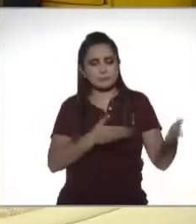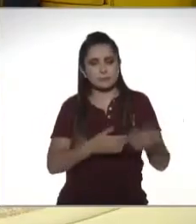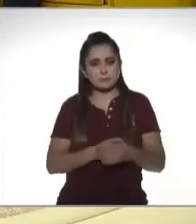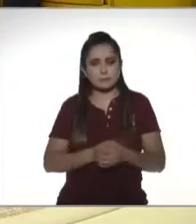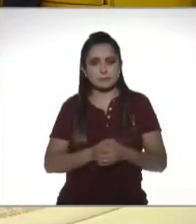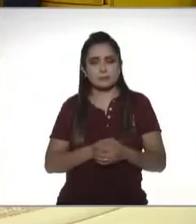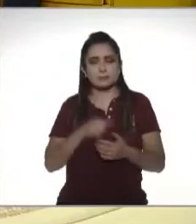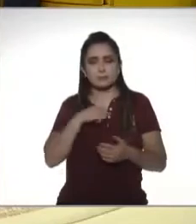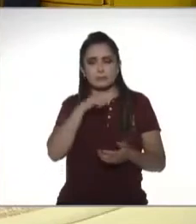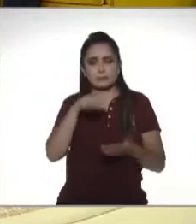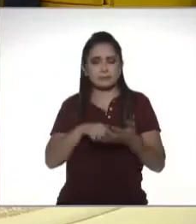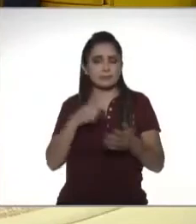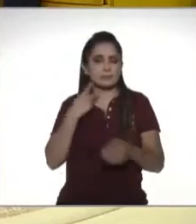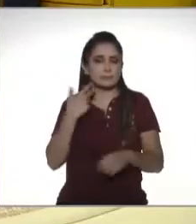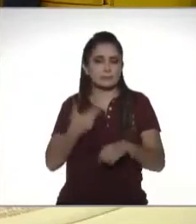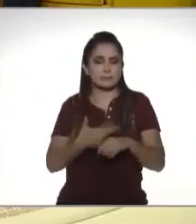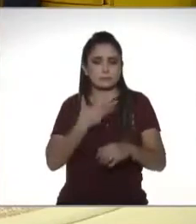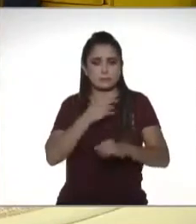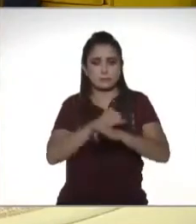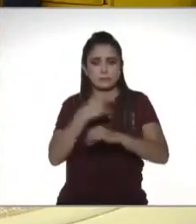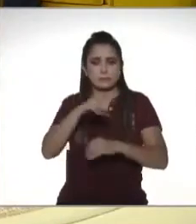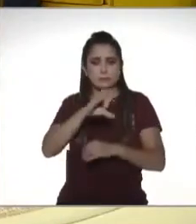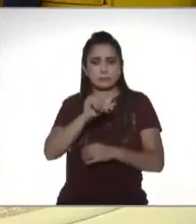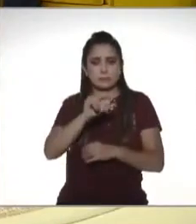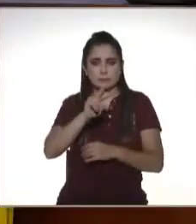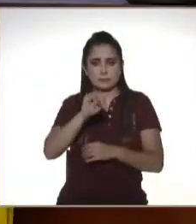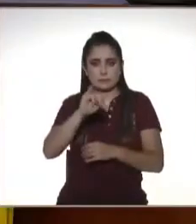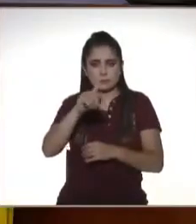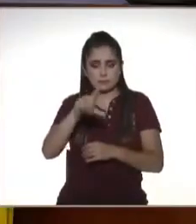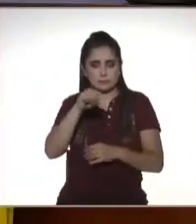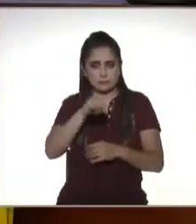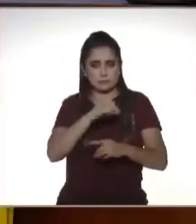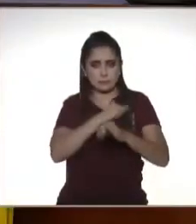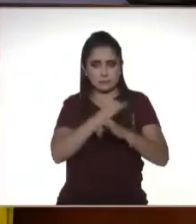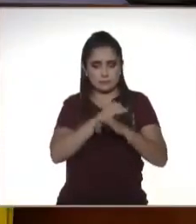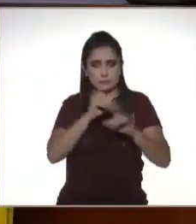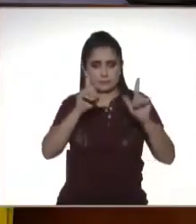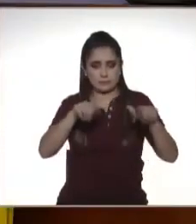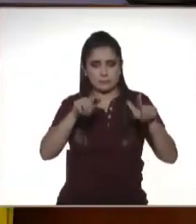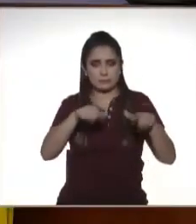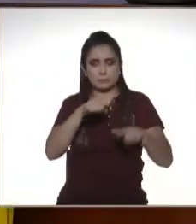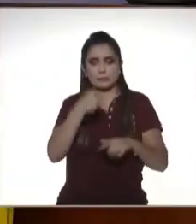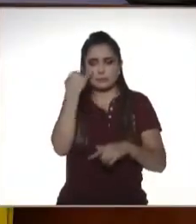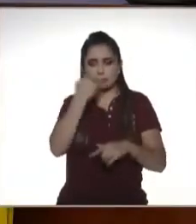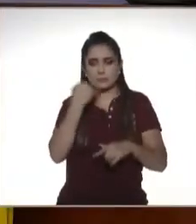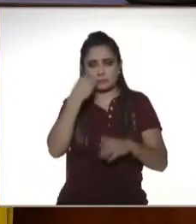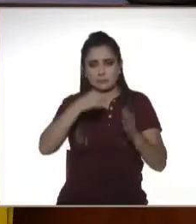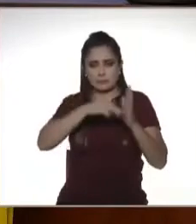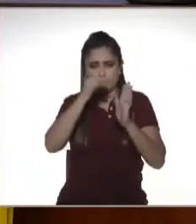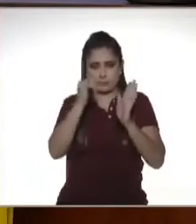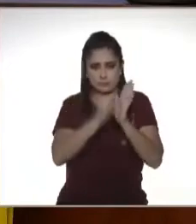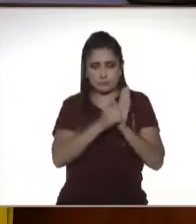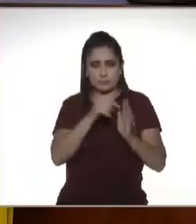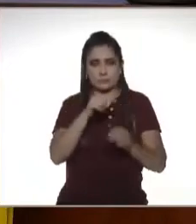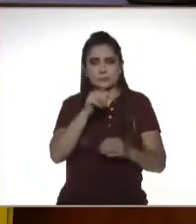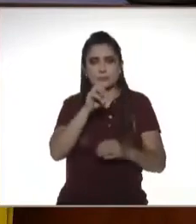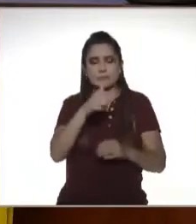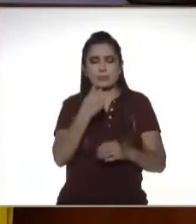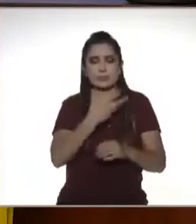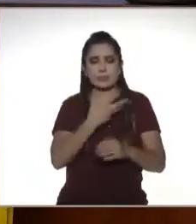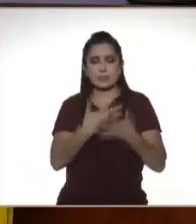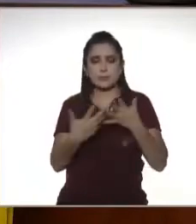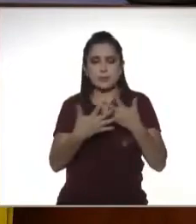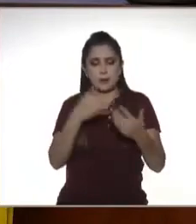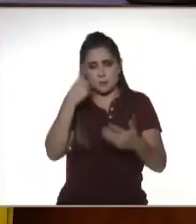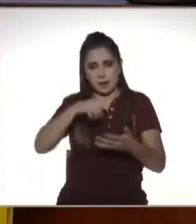tenemos una plataforma que lanzamos que se llama CAVIL es un vocablo de origen maya que significa que tiene buena mano para sembrar